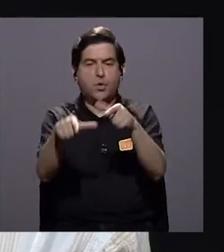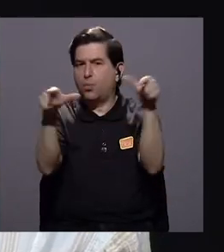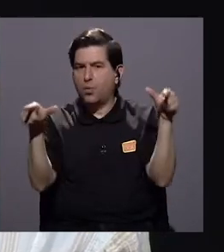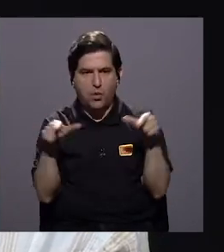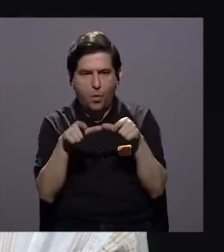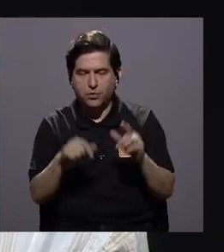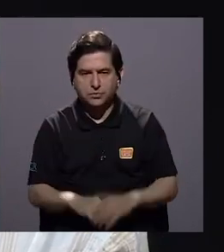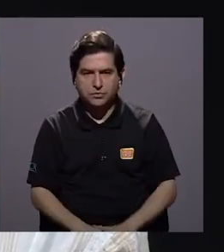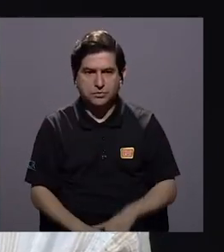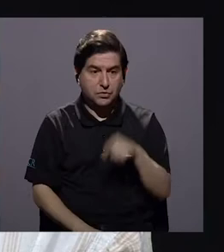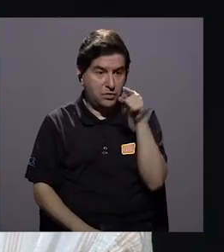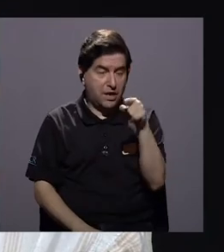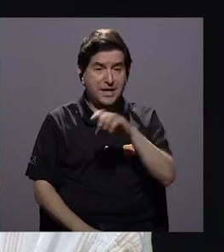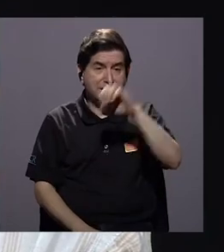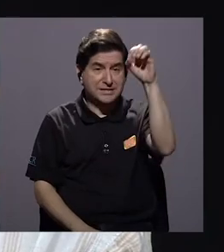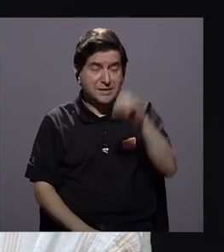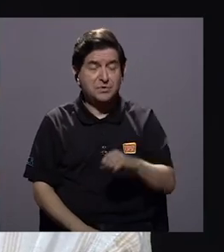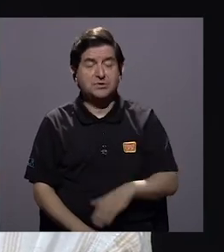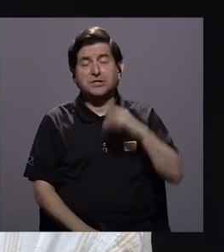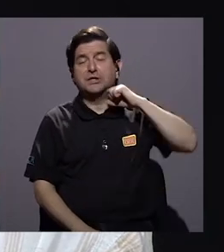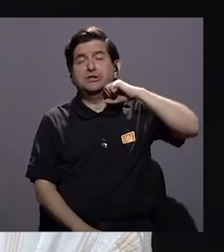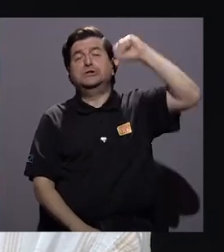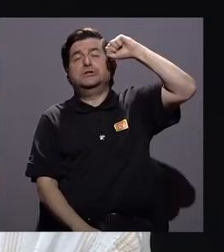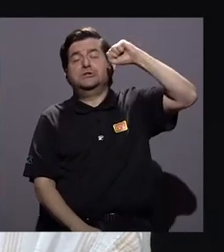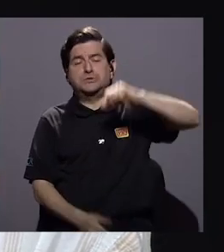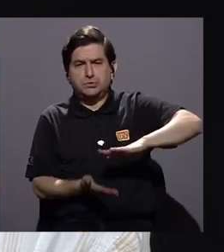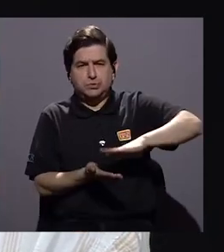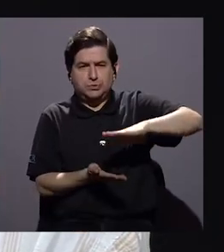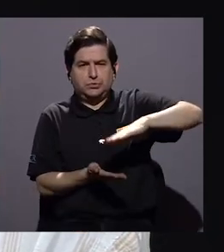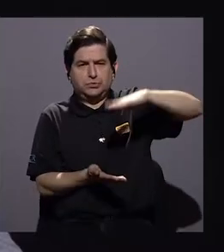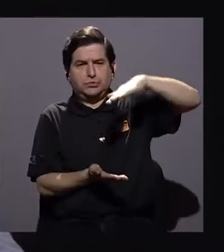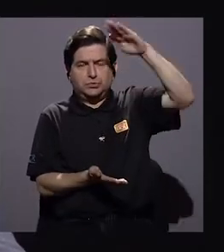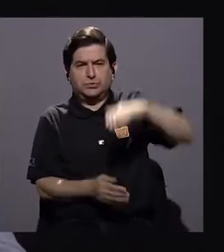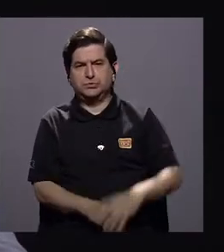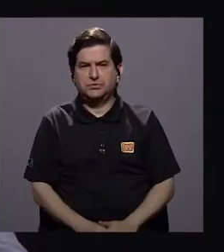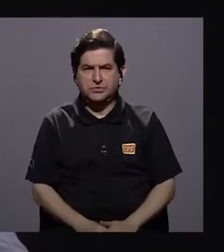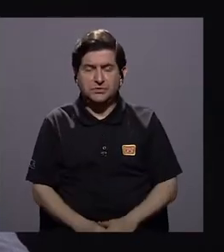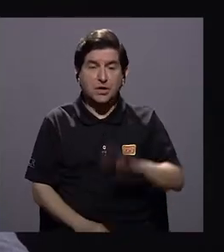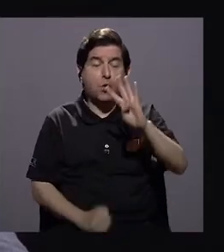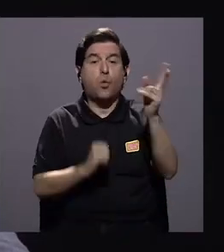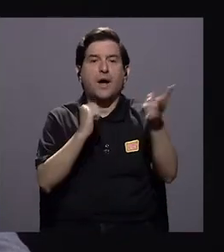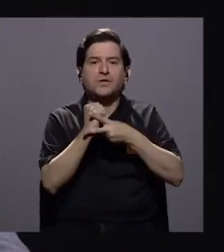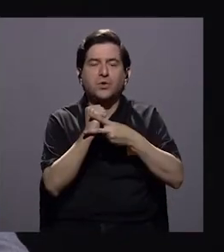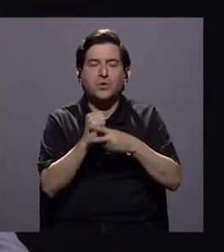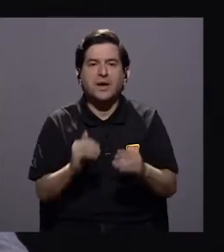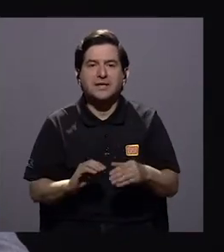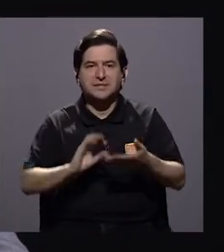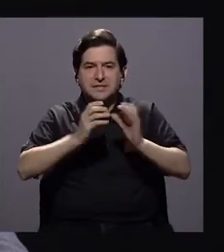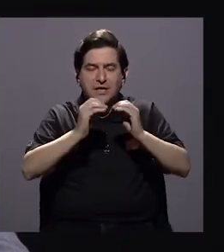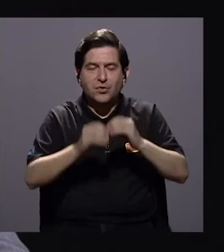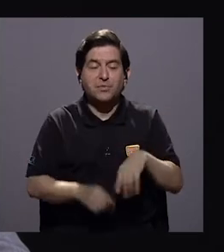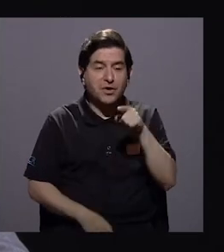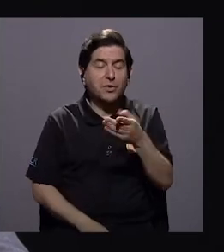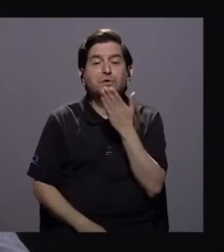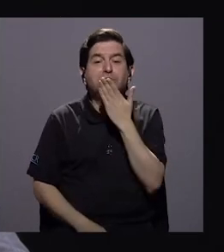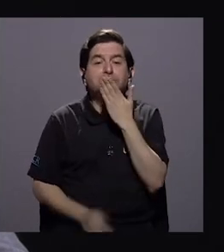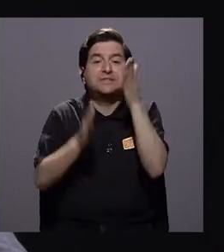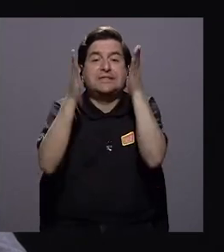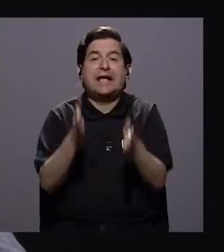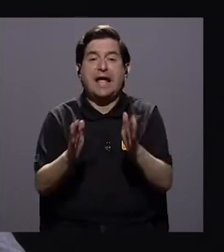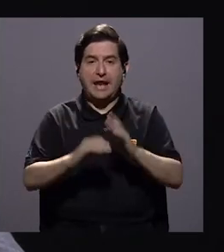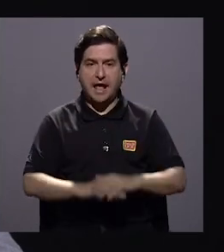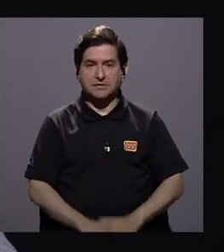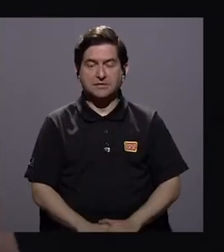otros lados. Y esa tasa de suicidio ha comenzado a aumentar. Don Rodolfo, se cuadriplica si son indígenas.